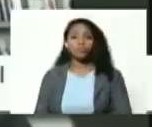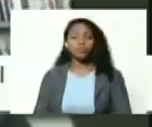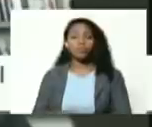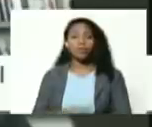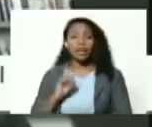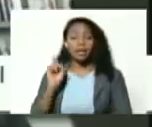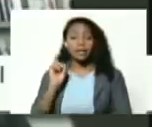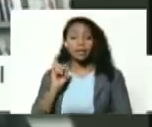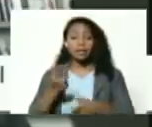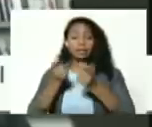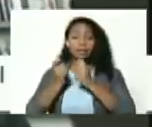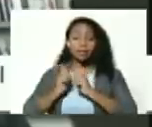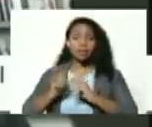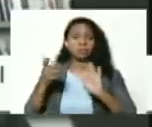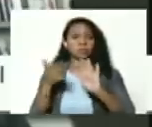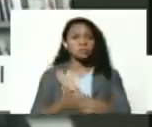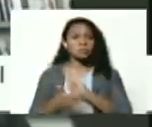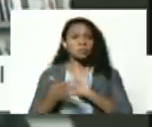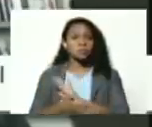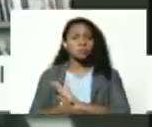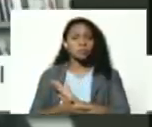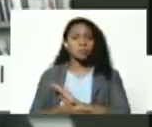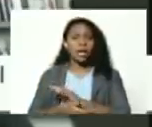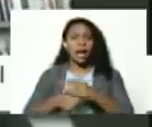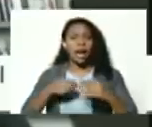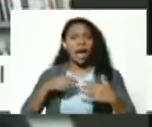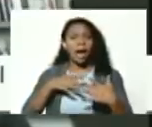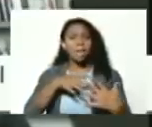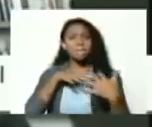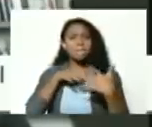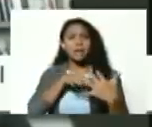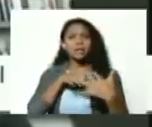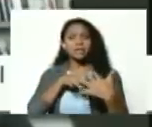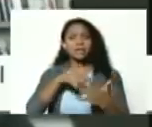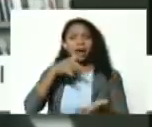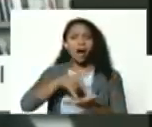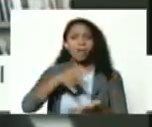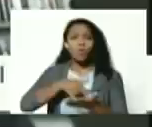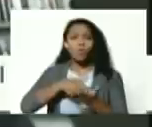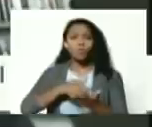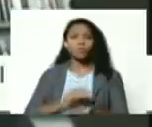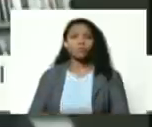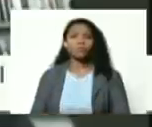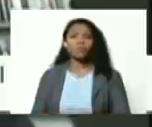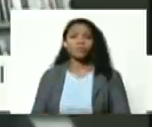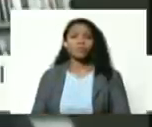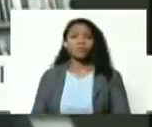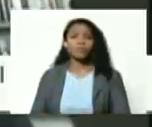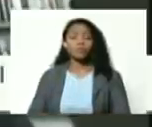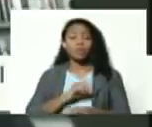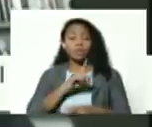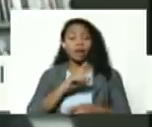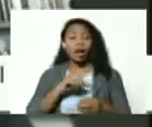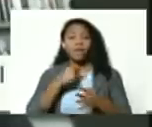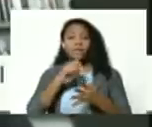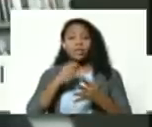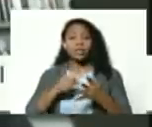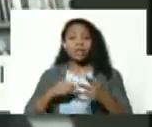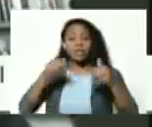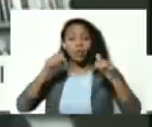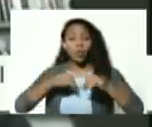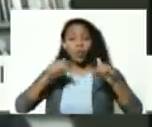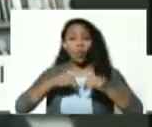reflejando sobre la batalla de cada bobo la cuestión validez de hoy